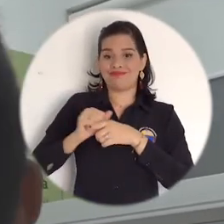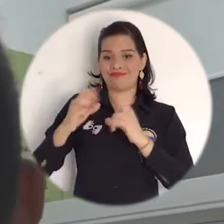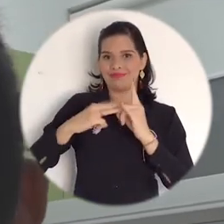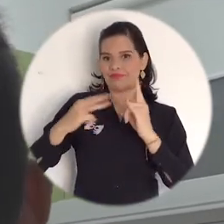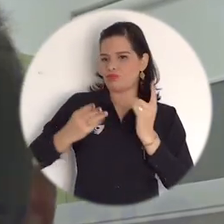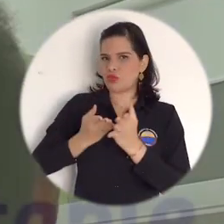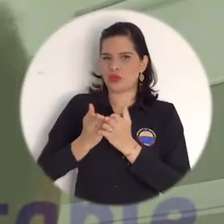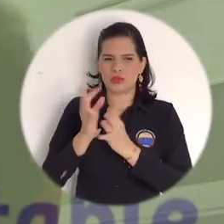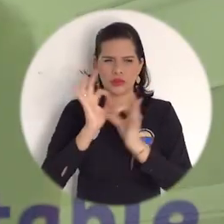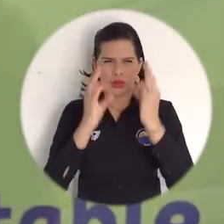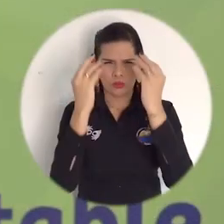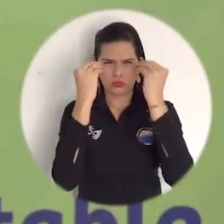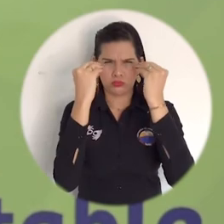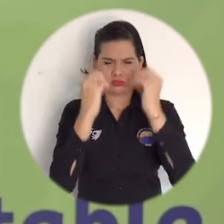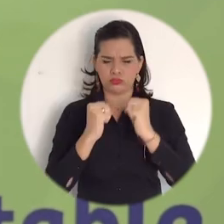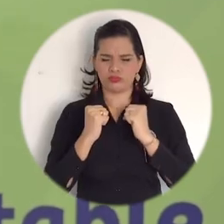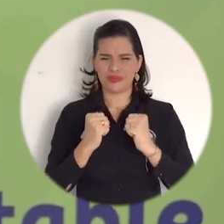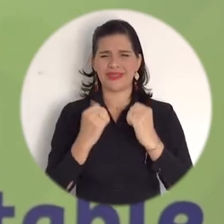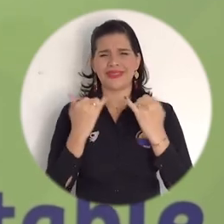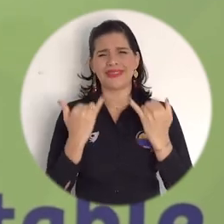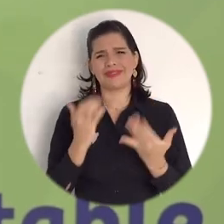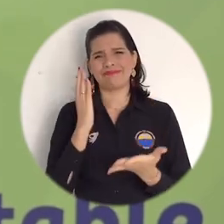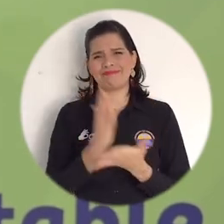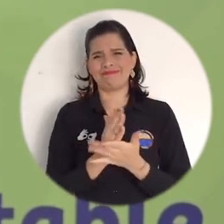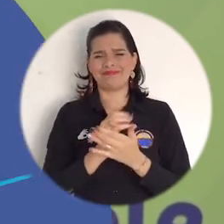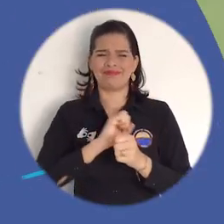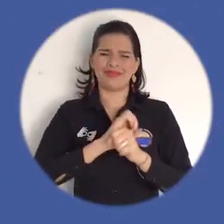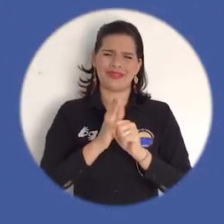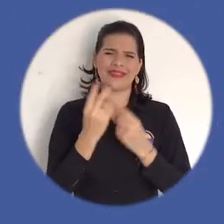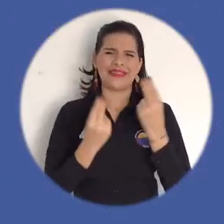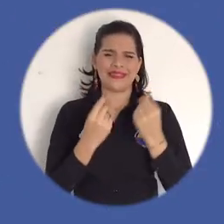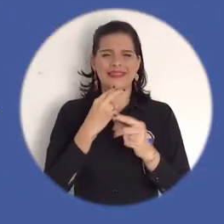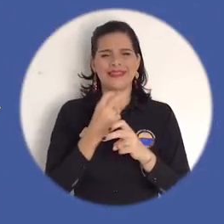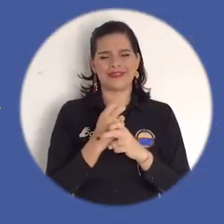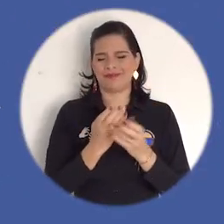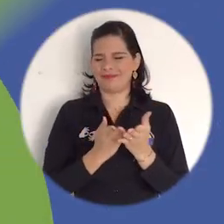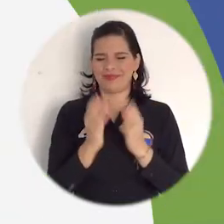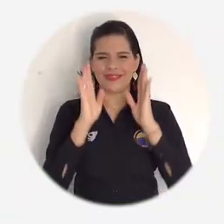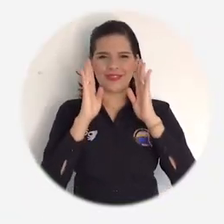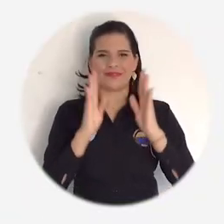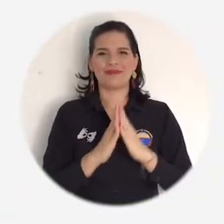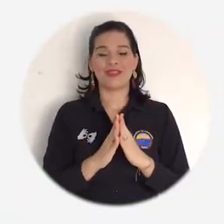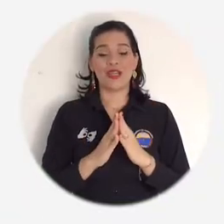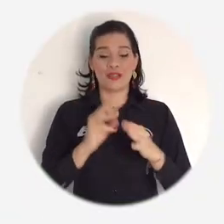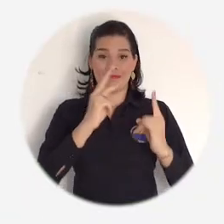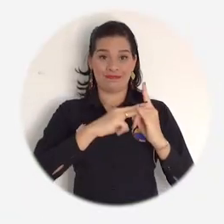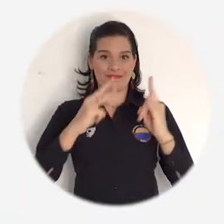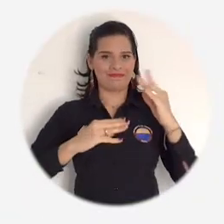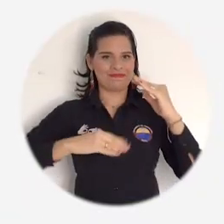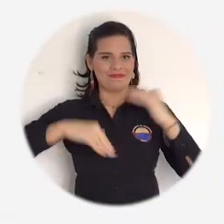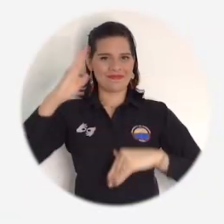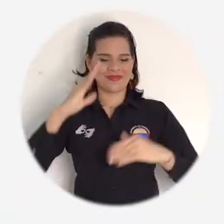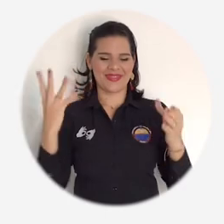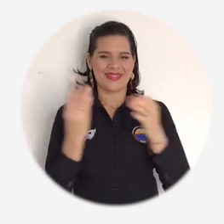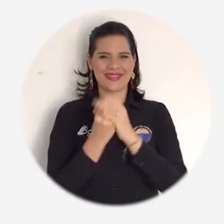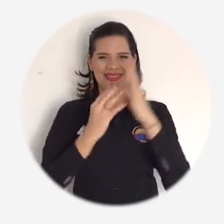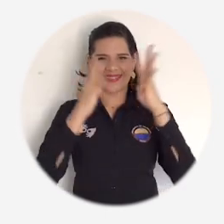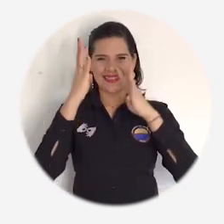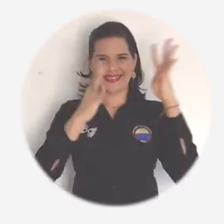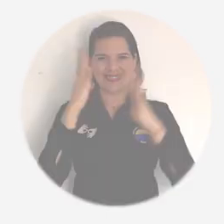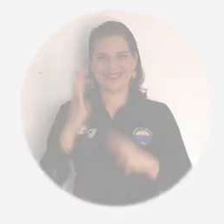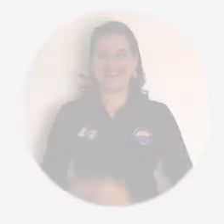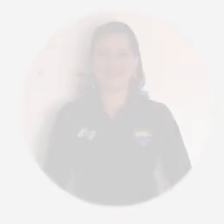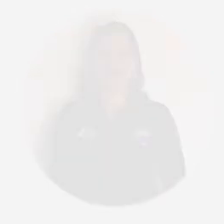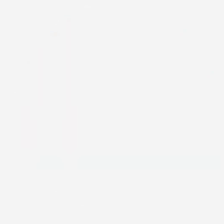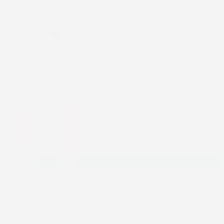preparándose para brindar un servicio de calidad especialmente en la coyuntura económica nacional. Universidad del Magdalena Aún